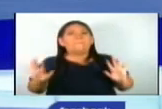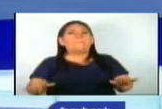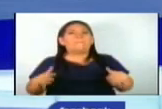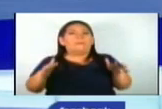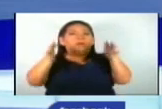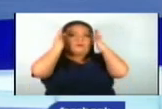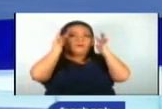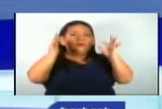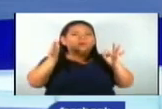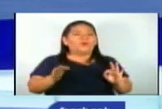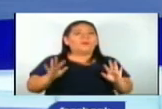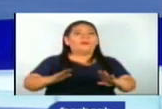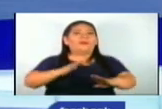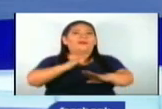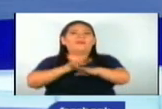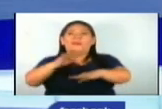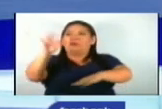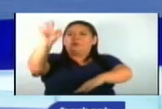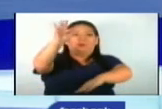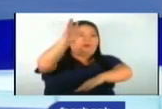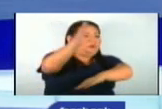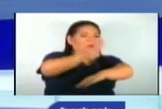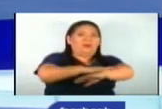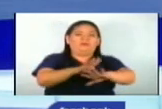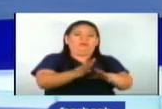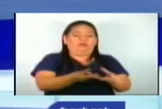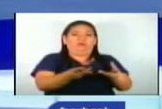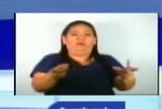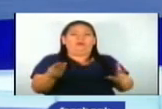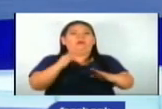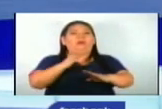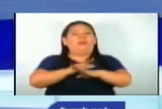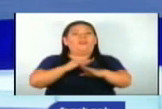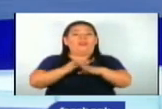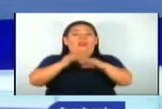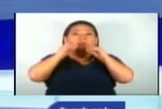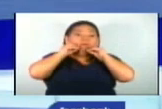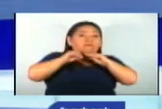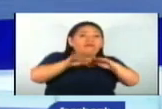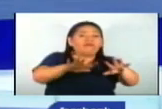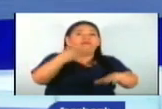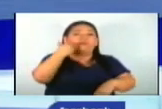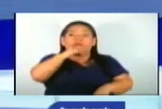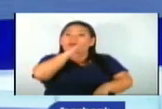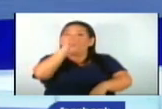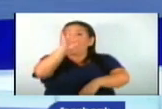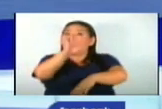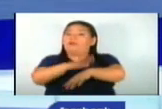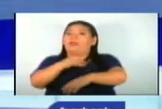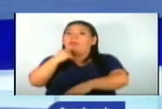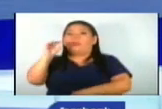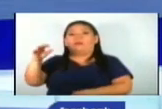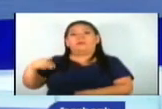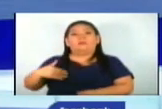evitar la proliferación de zancudos y así disminuir el riesgo de una epidemia, así lo aseguran las autoridades.